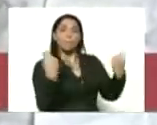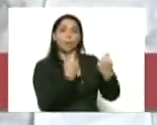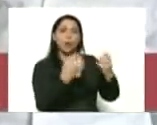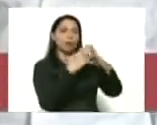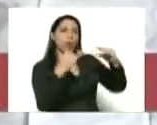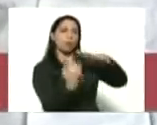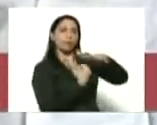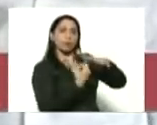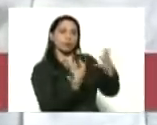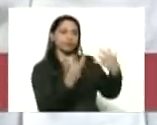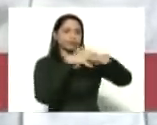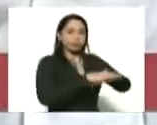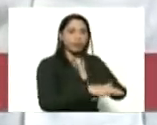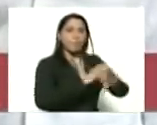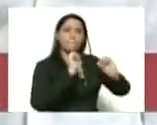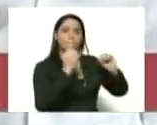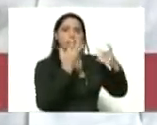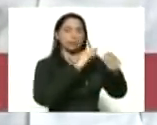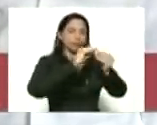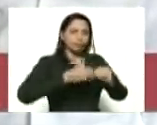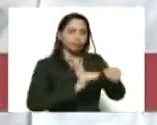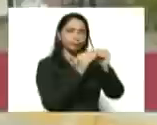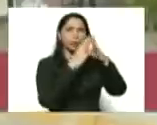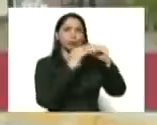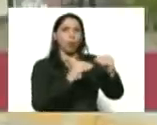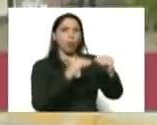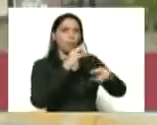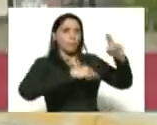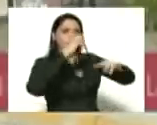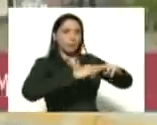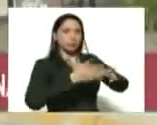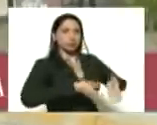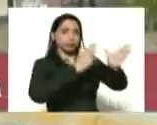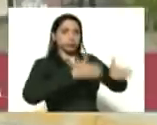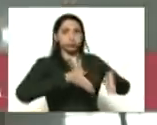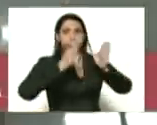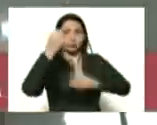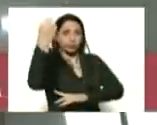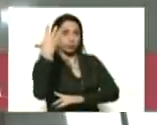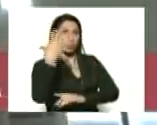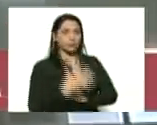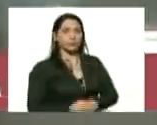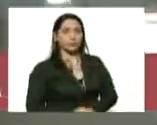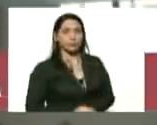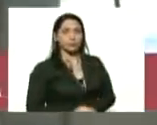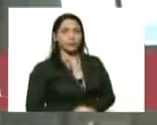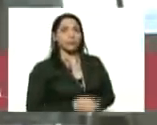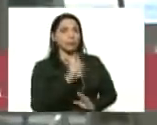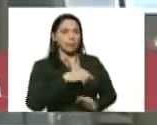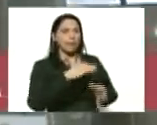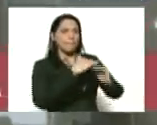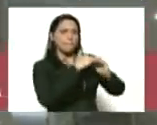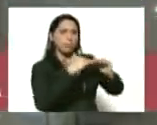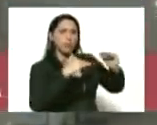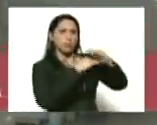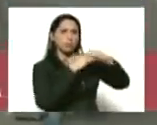instituciones lograron recuperar toda la infraestructura luminaria impermeabilización